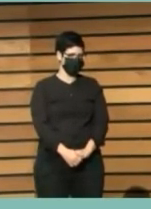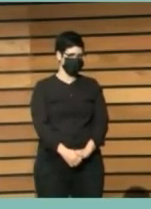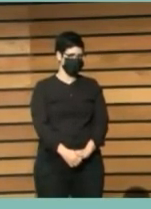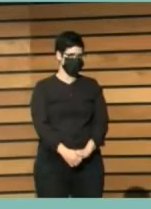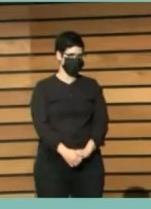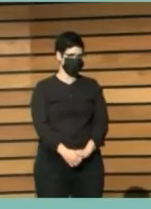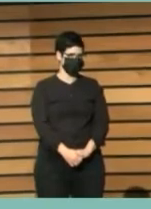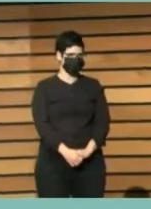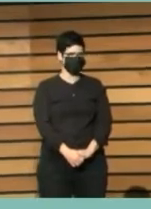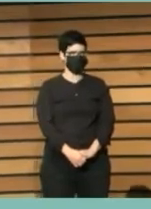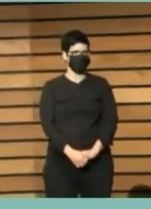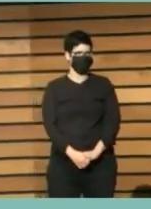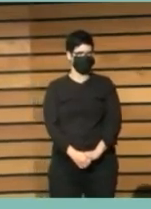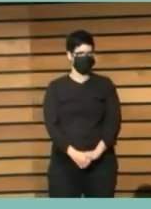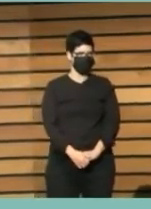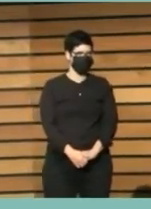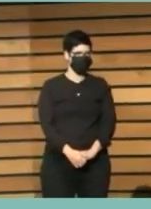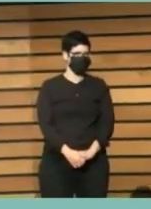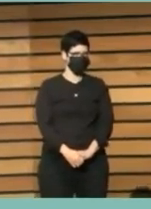Aplausos